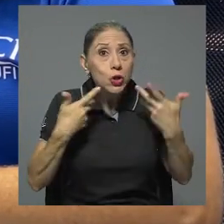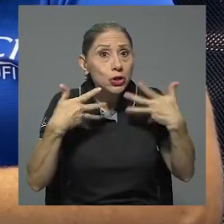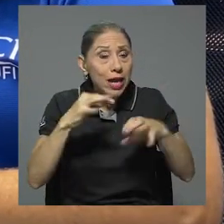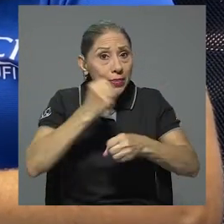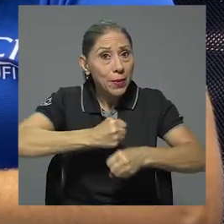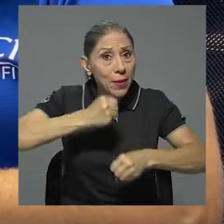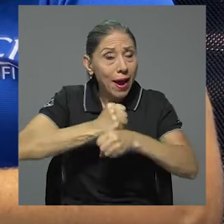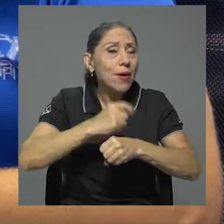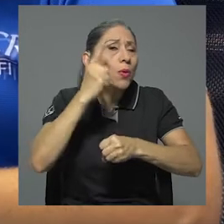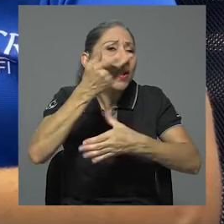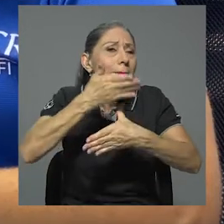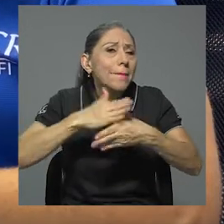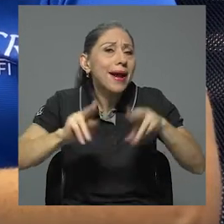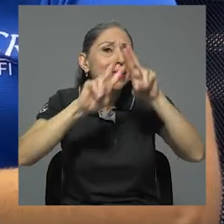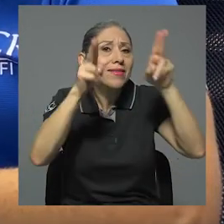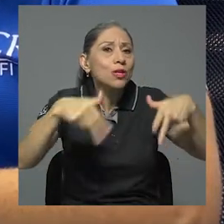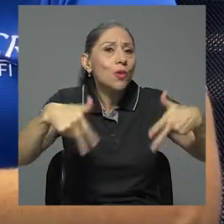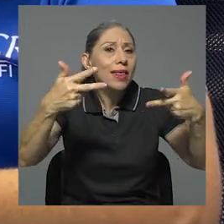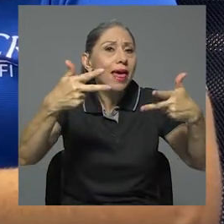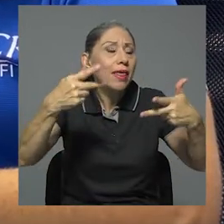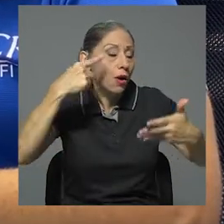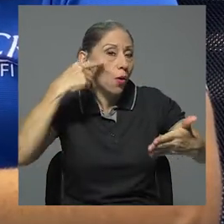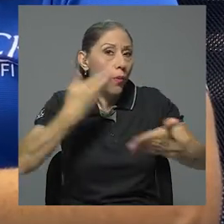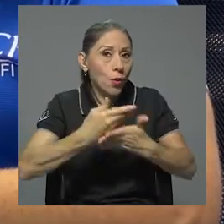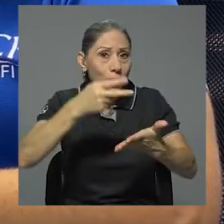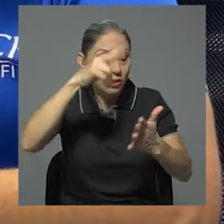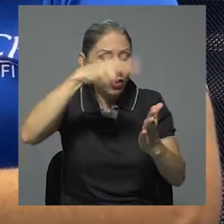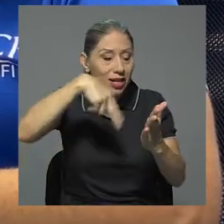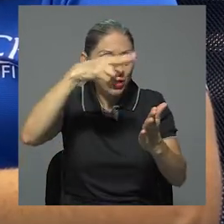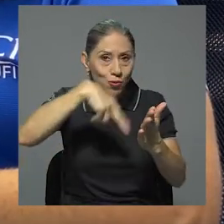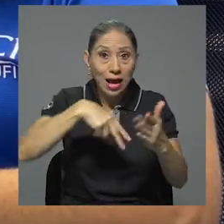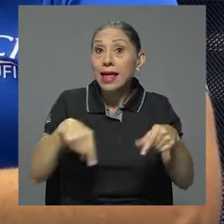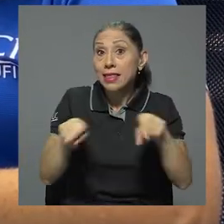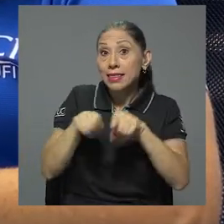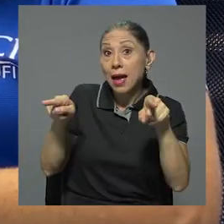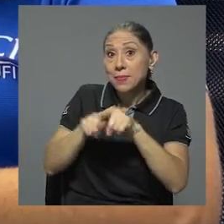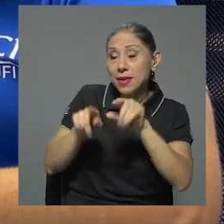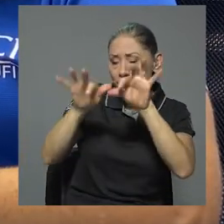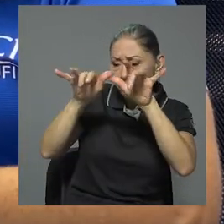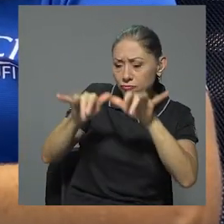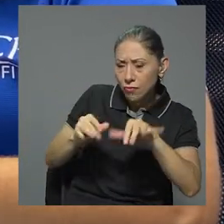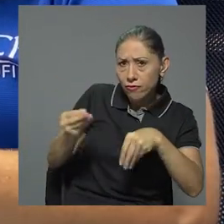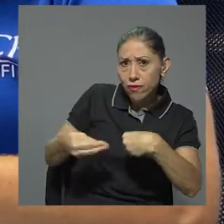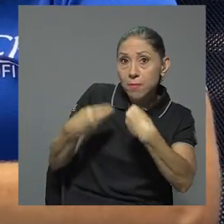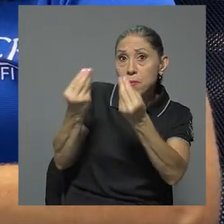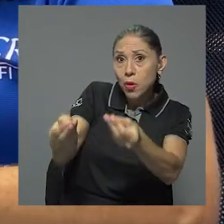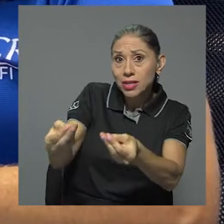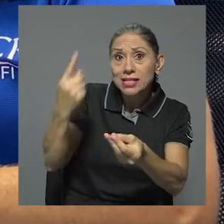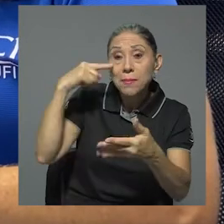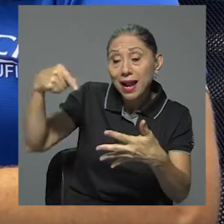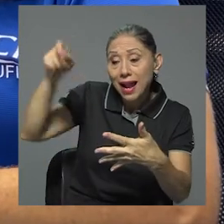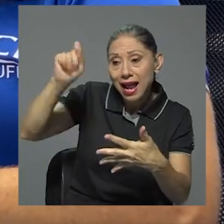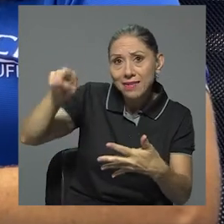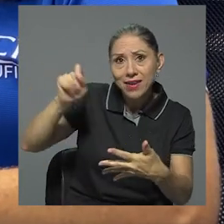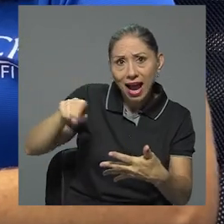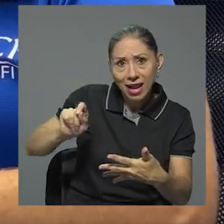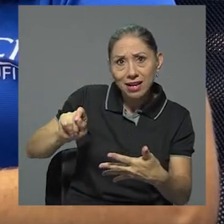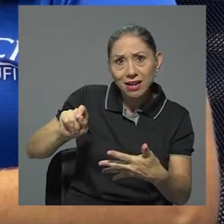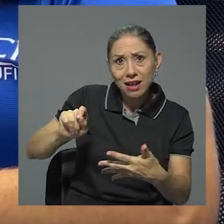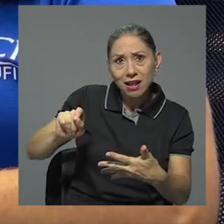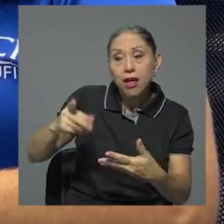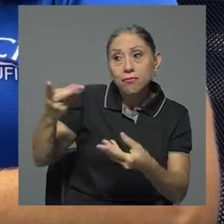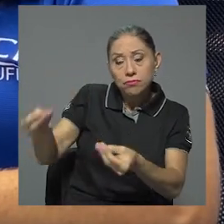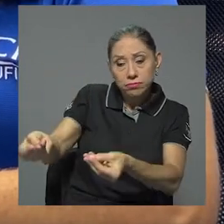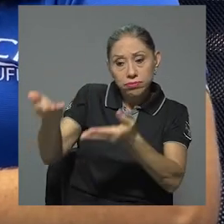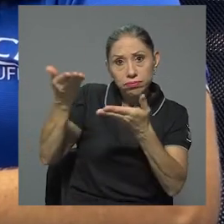comprobaciones de lectura, la entrega de reportes para calificar, realmente el uso de la entrega de trabajos, poder evaluar